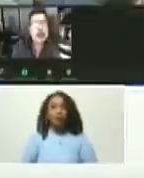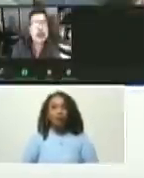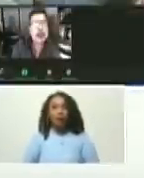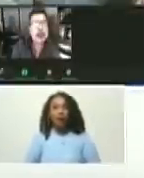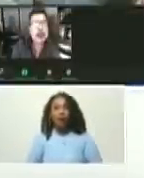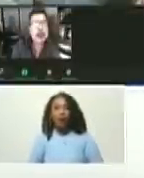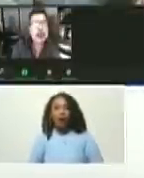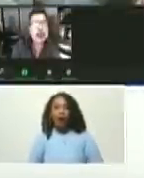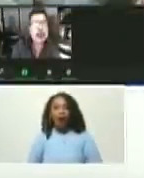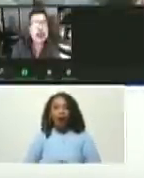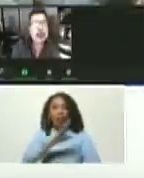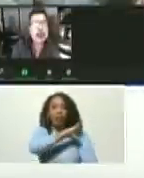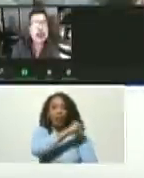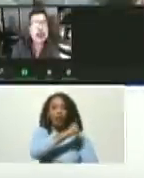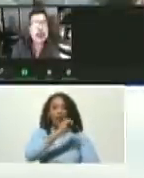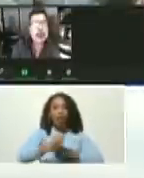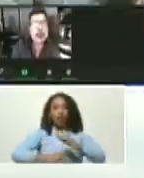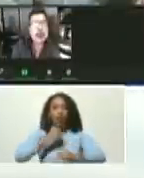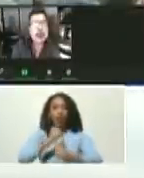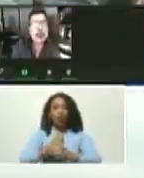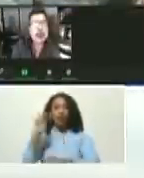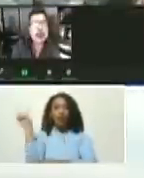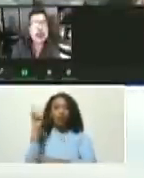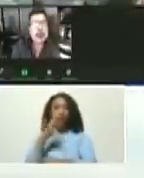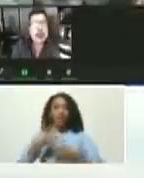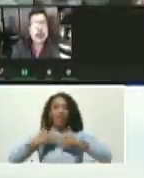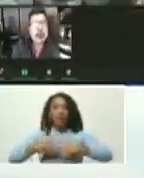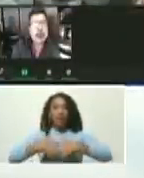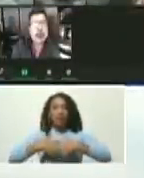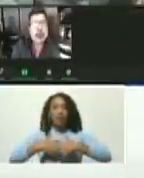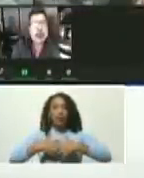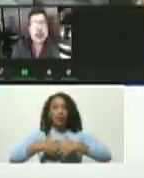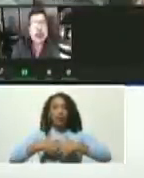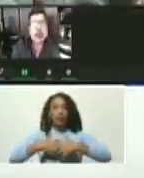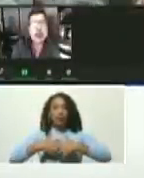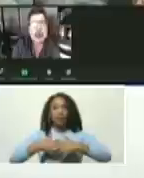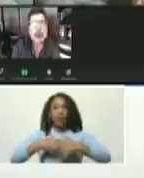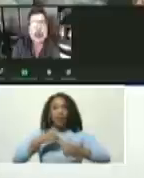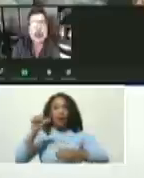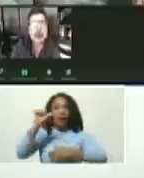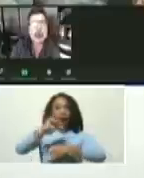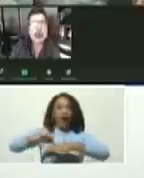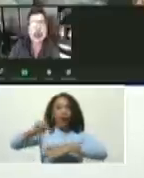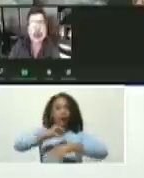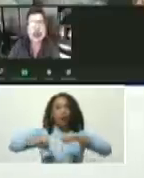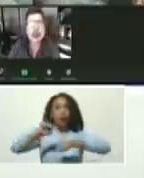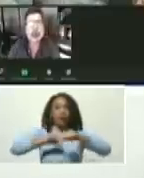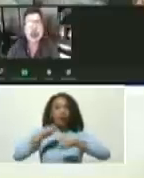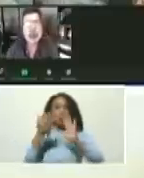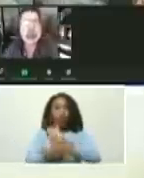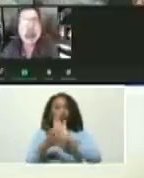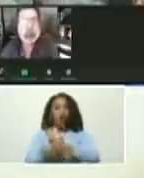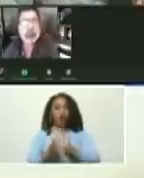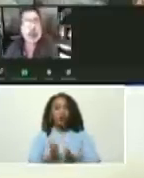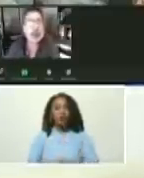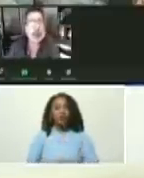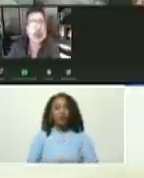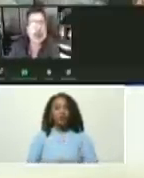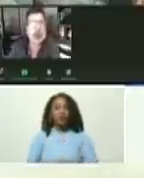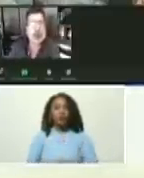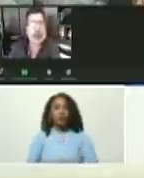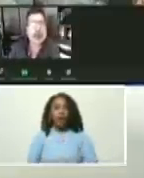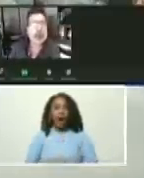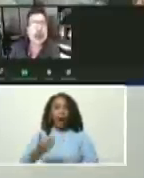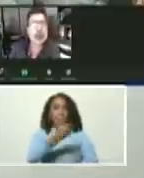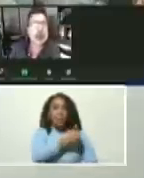director de la Asociación Venezolana de Fabricantes de Grasasi Aceites Lubricantes, Jorge Matos. Al